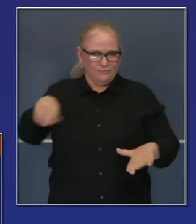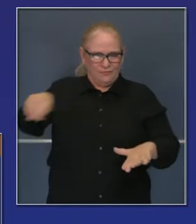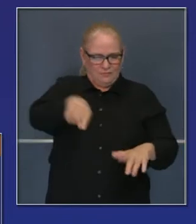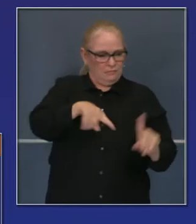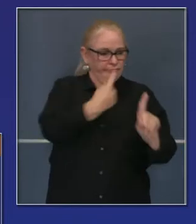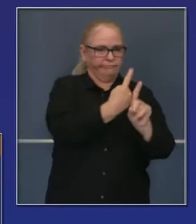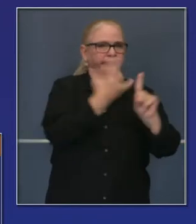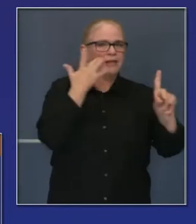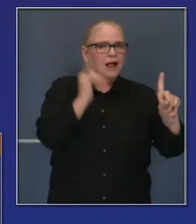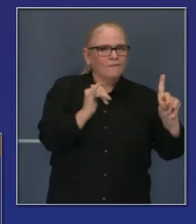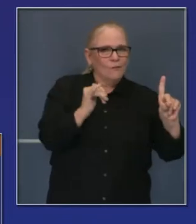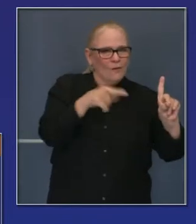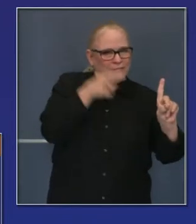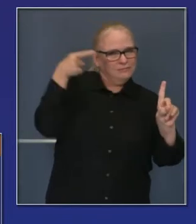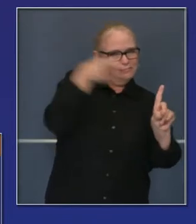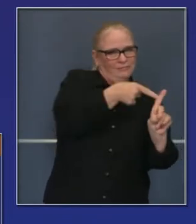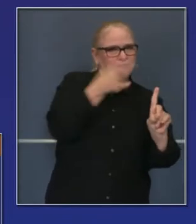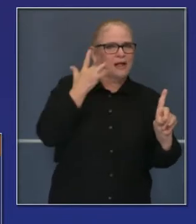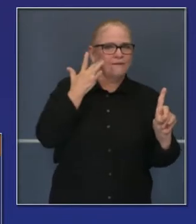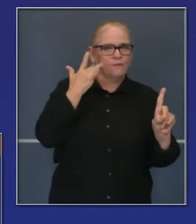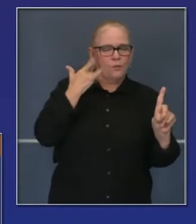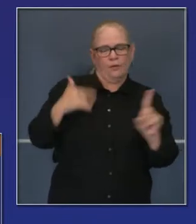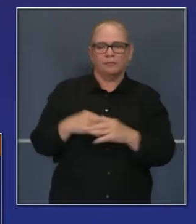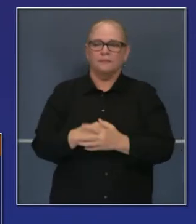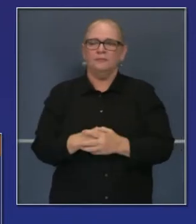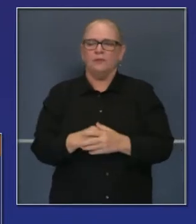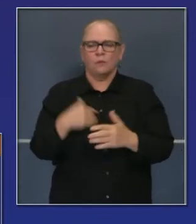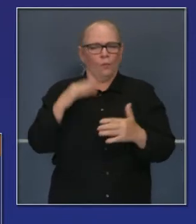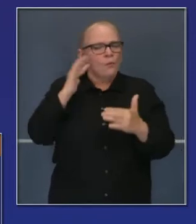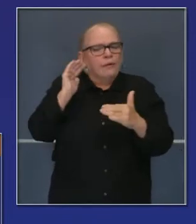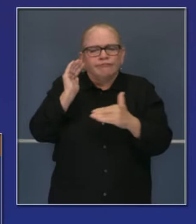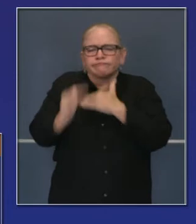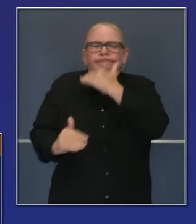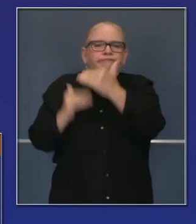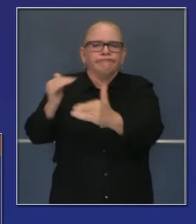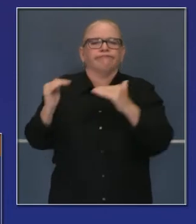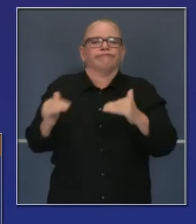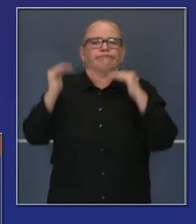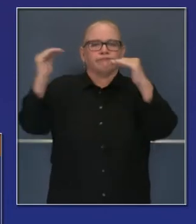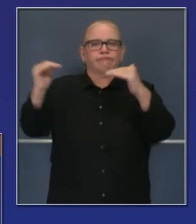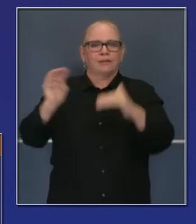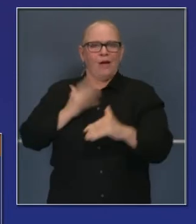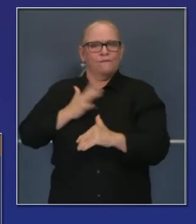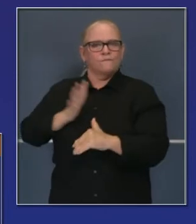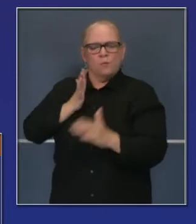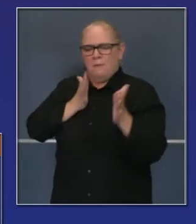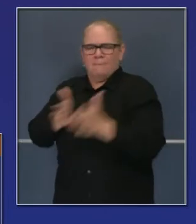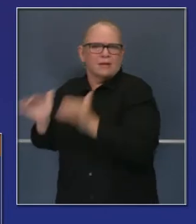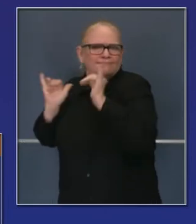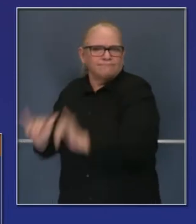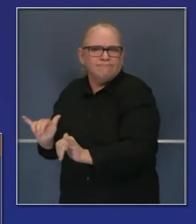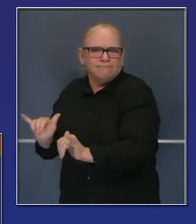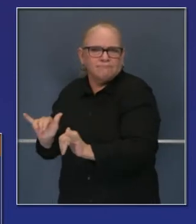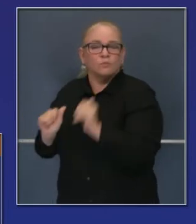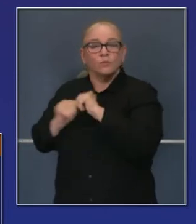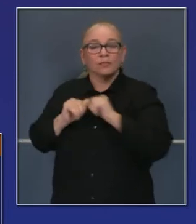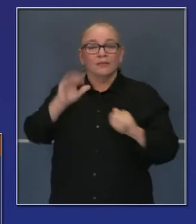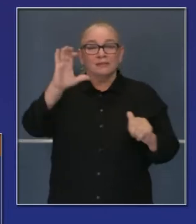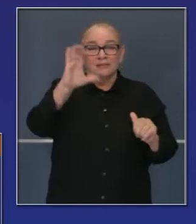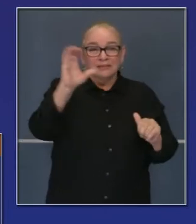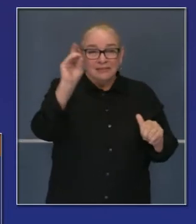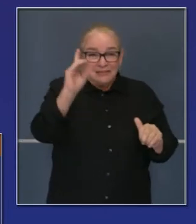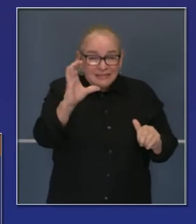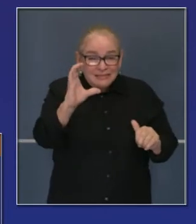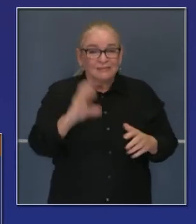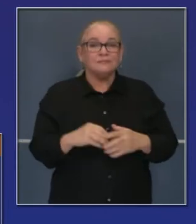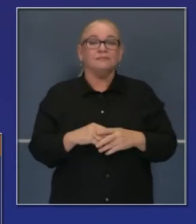California. Entonces al trabajar para avanzar los protocolos y el trabajo en conjunto y con nuestra planificación formal